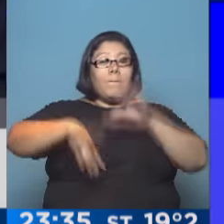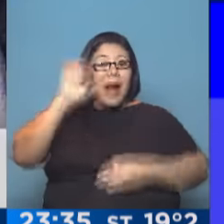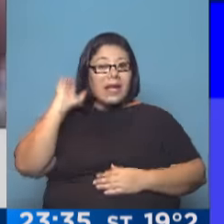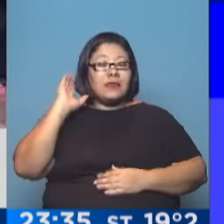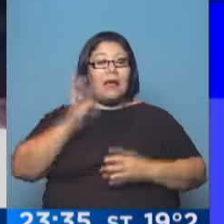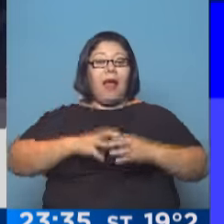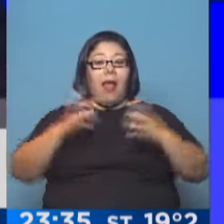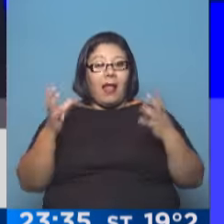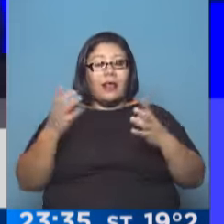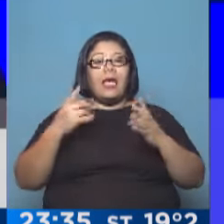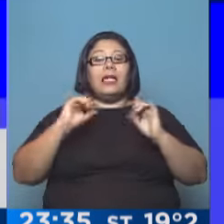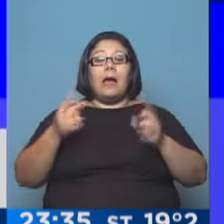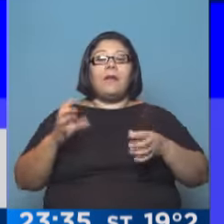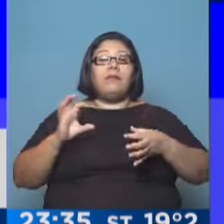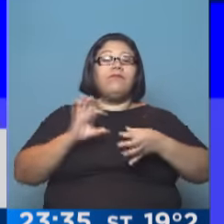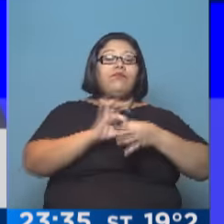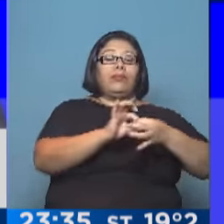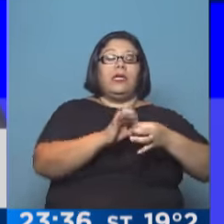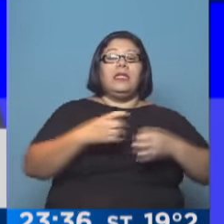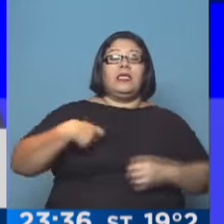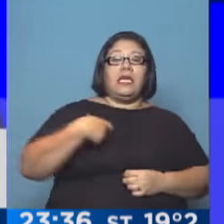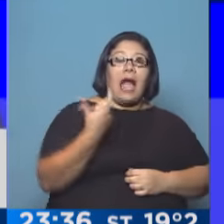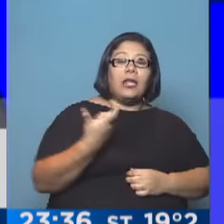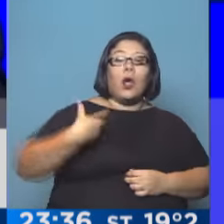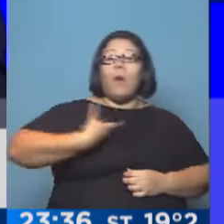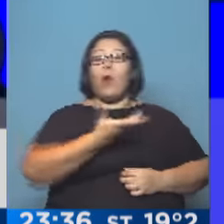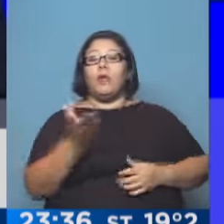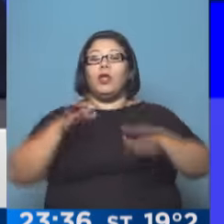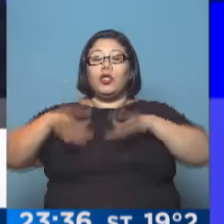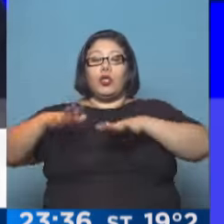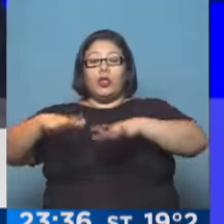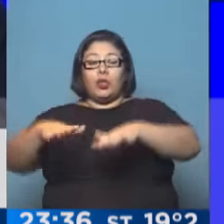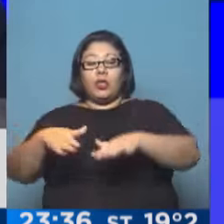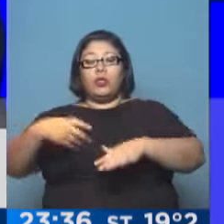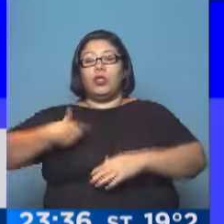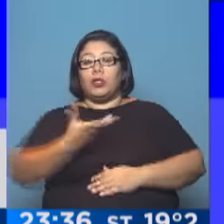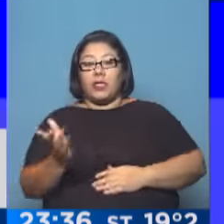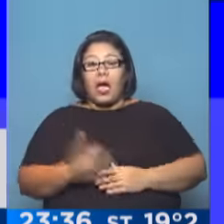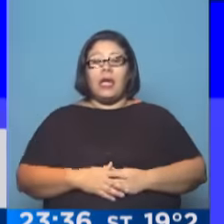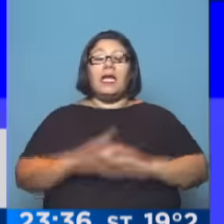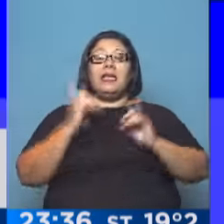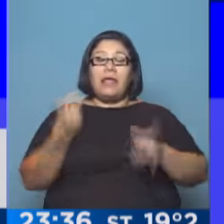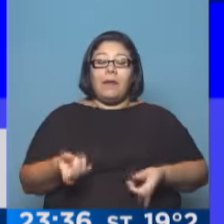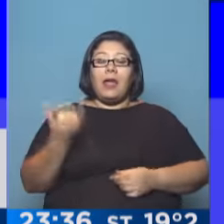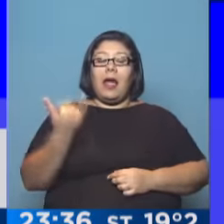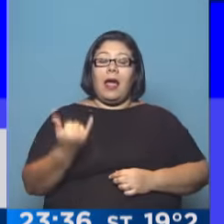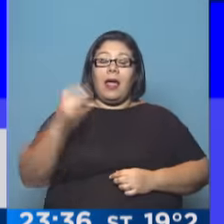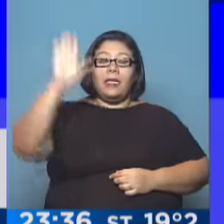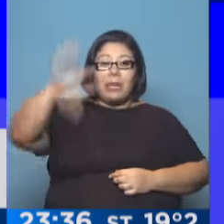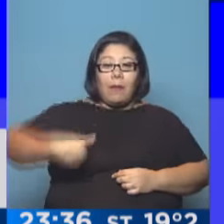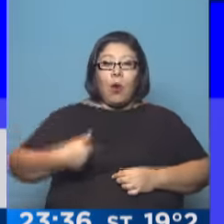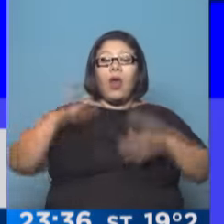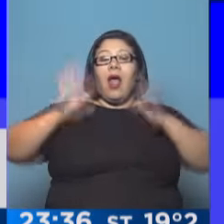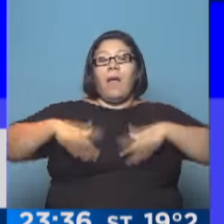estrecha con los sindicatos, con los movimientos sociales. Se convocó una marcha en defensa de Lula. Hay una marcha en contra también de Lula